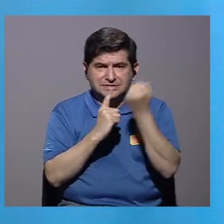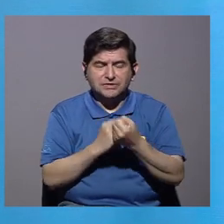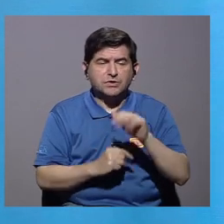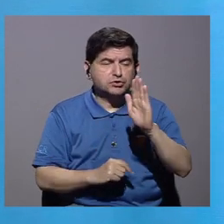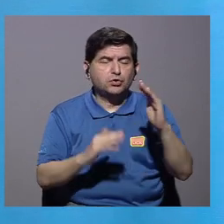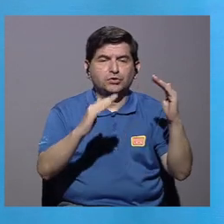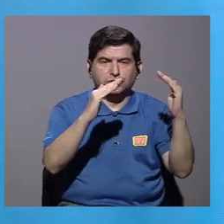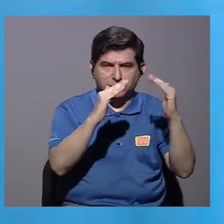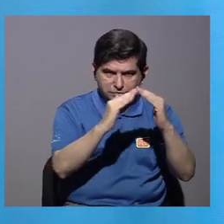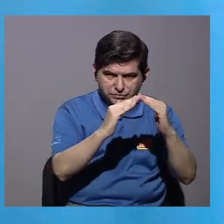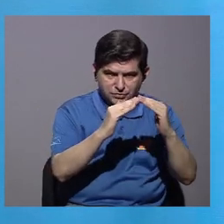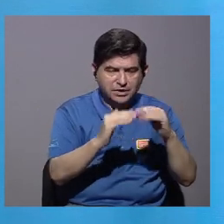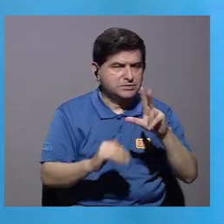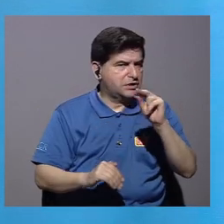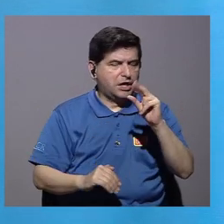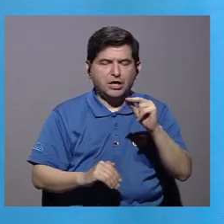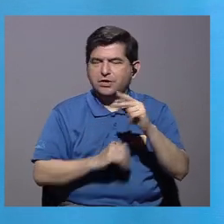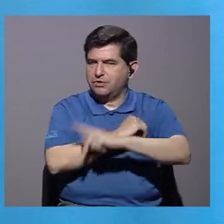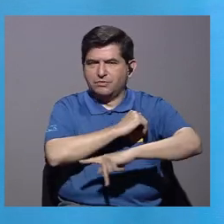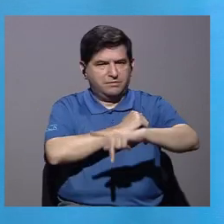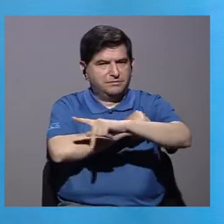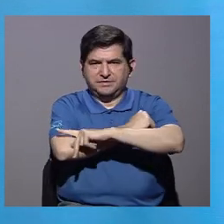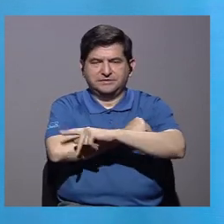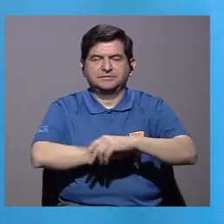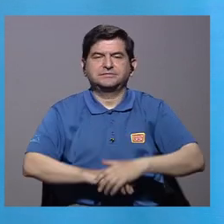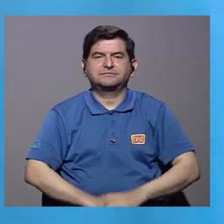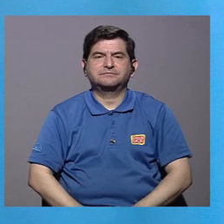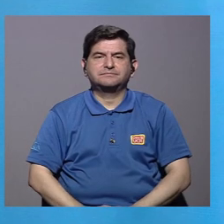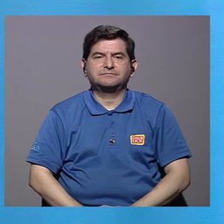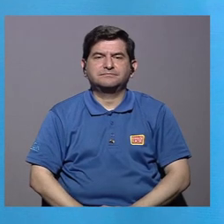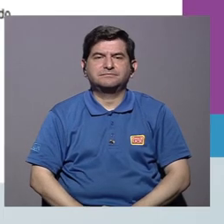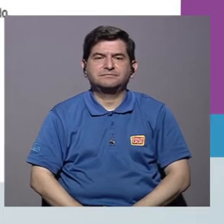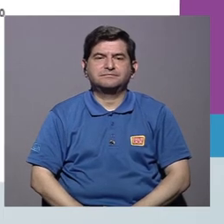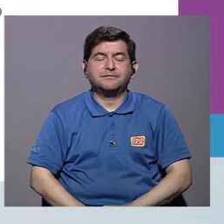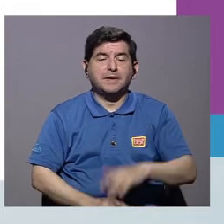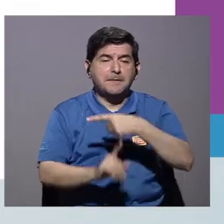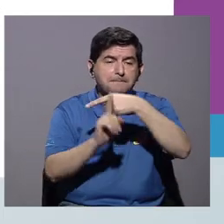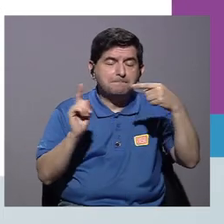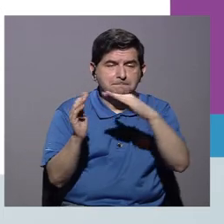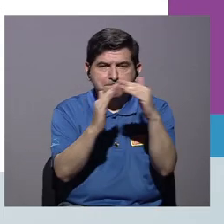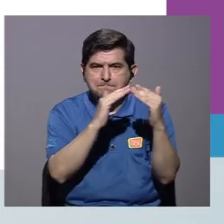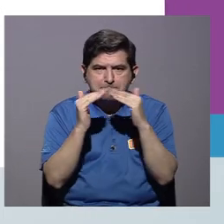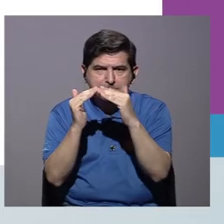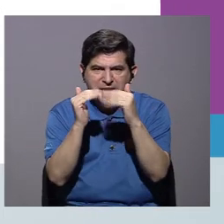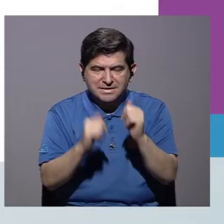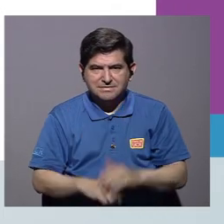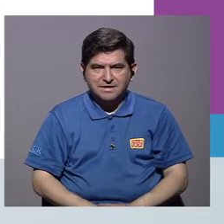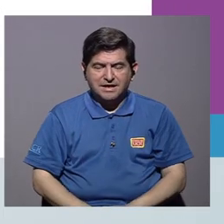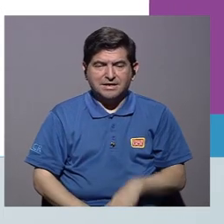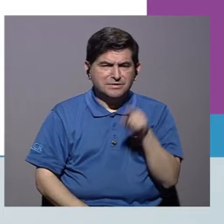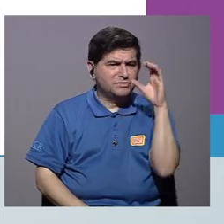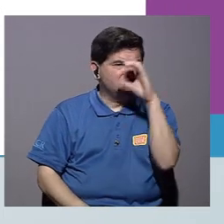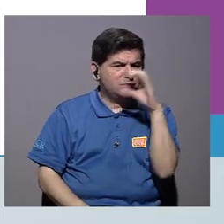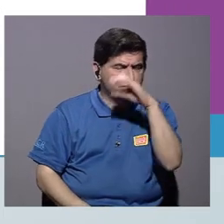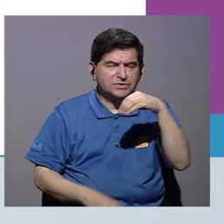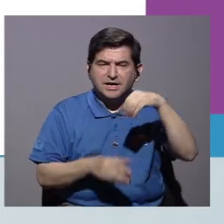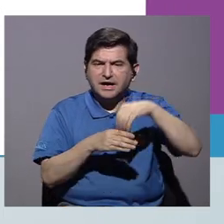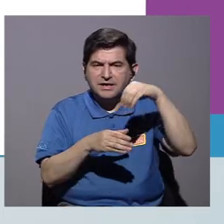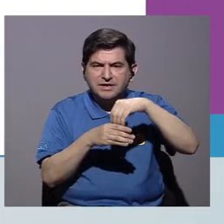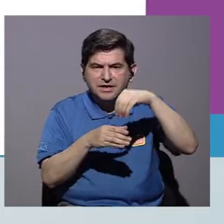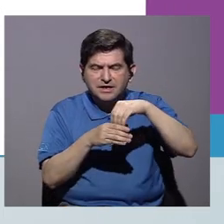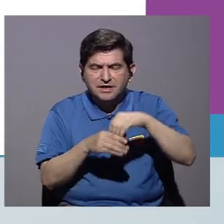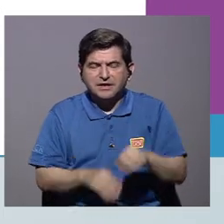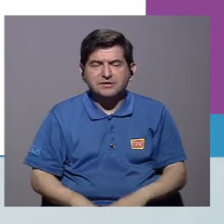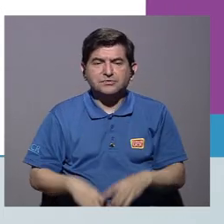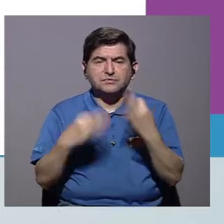la situación de sus hogares que con la del país. También que la mitad de la población está